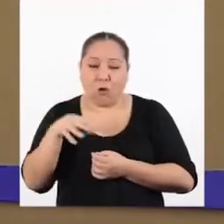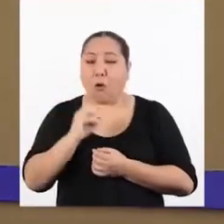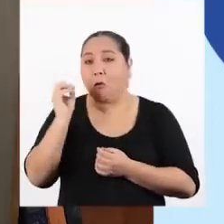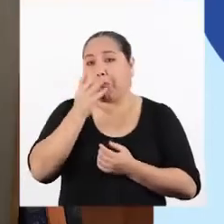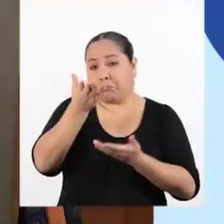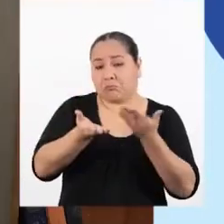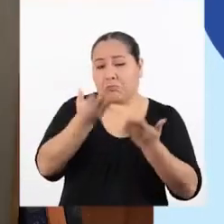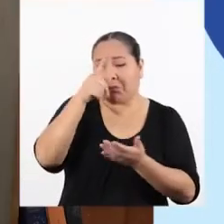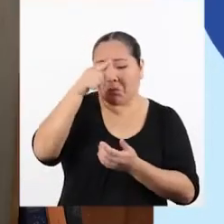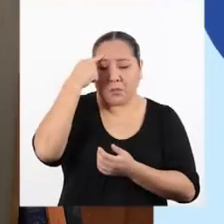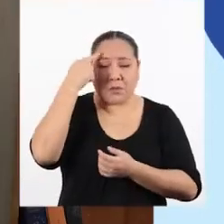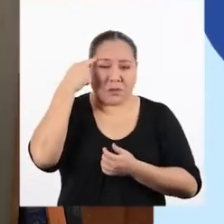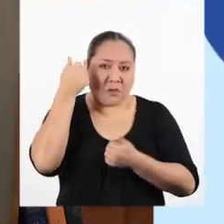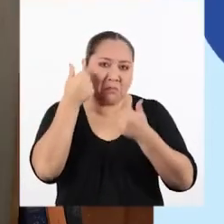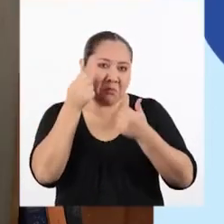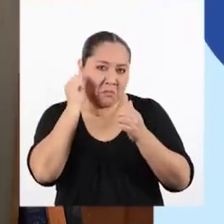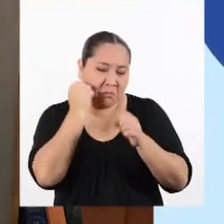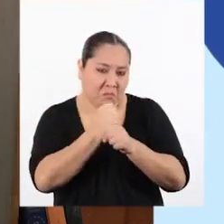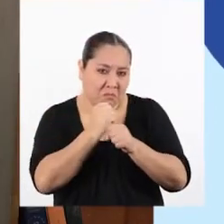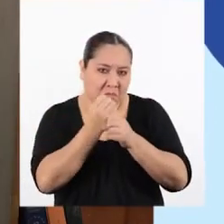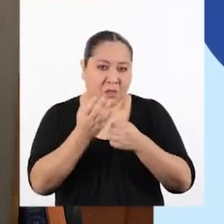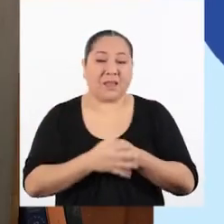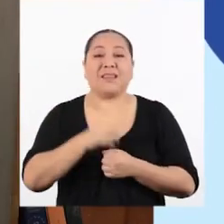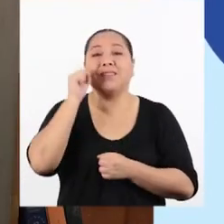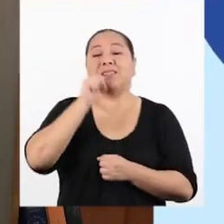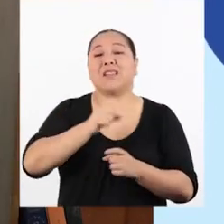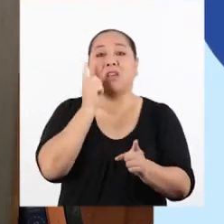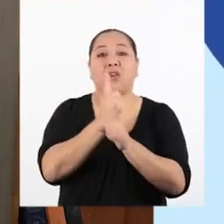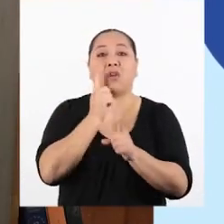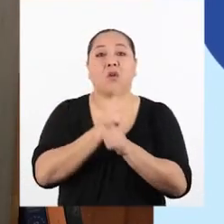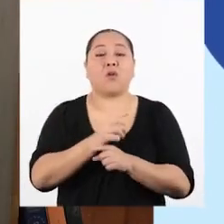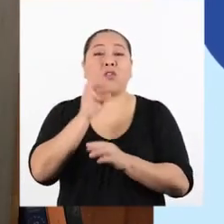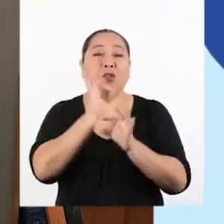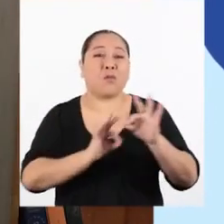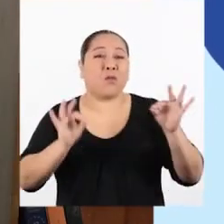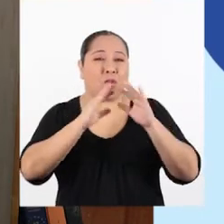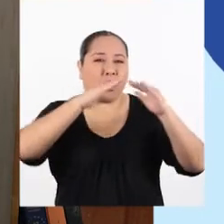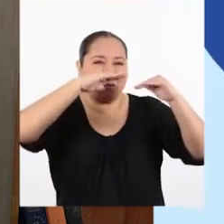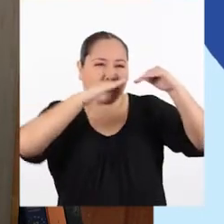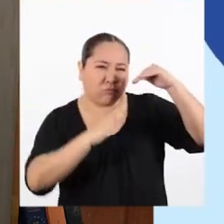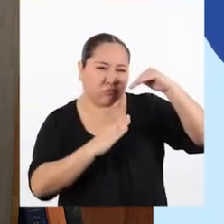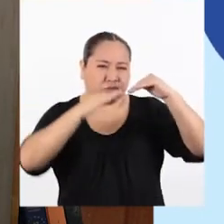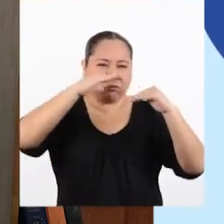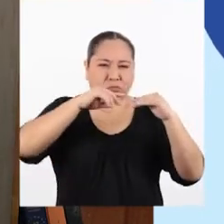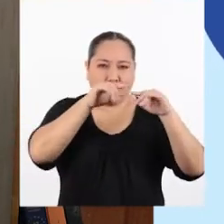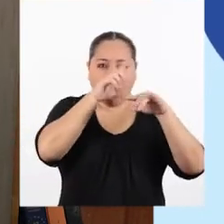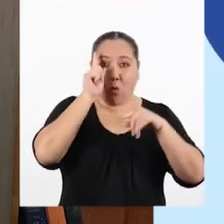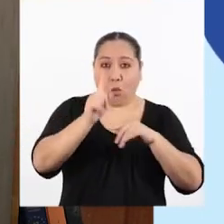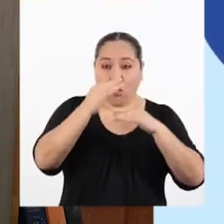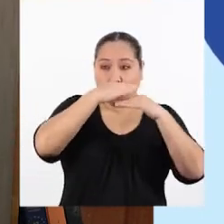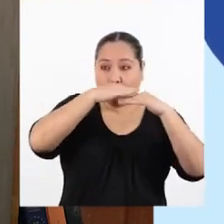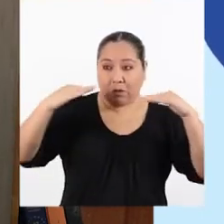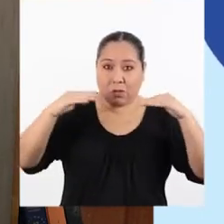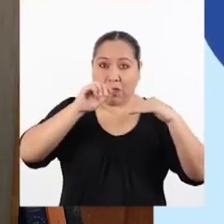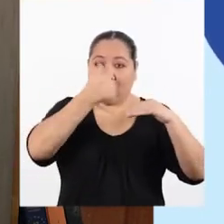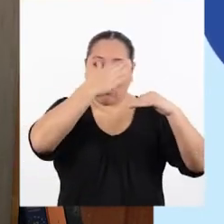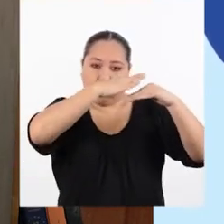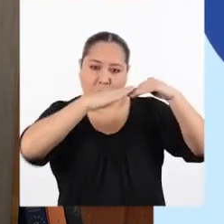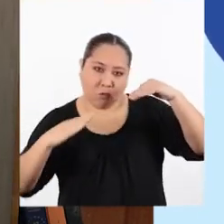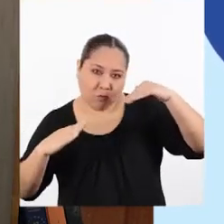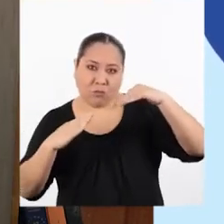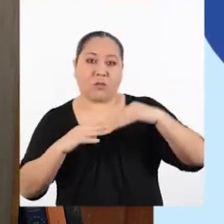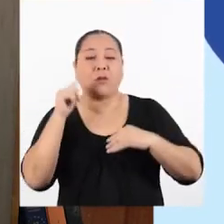funciona. Efectivamente, porque lo principal es trazar los ejes uno horizontal y el otro vertical,